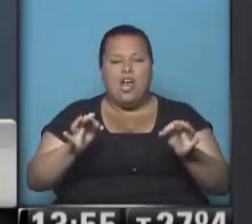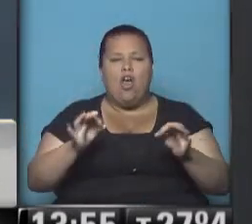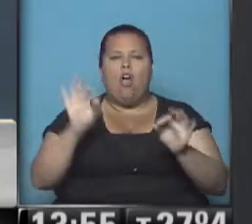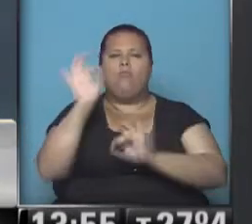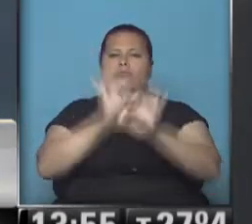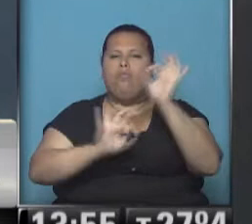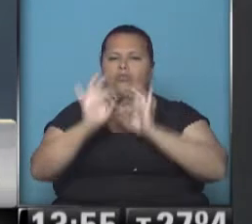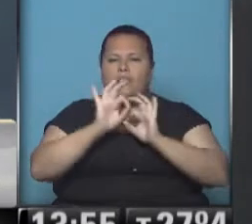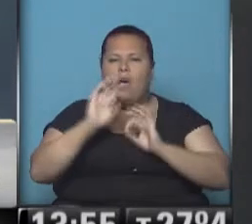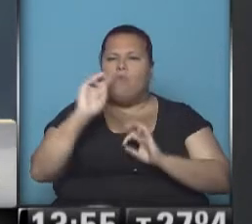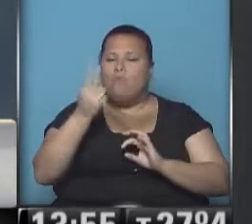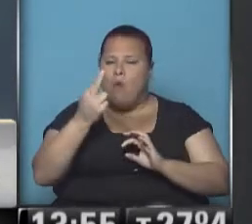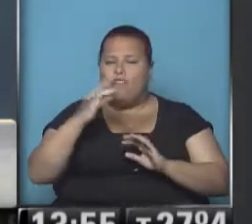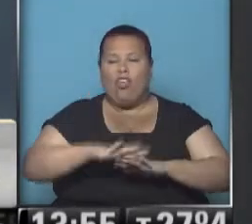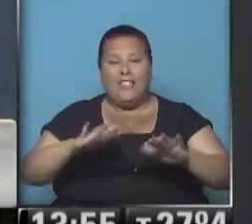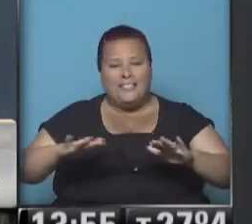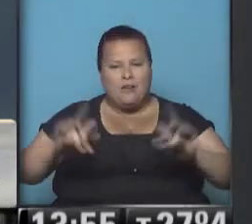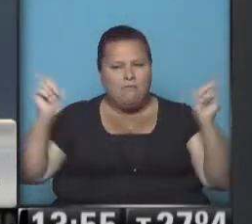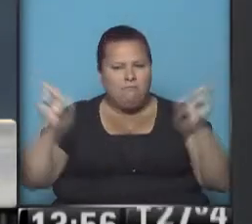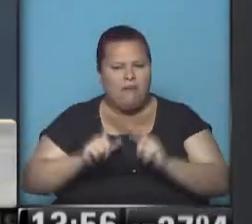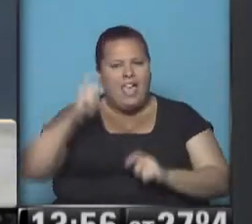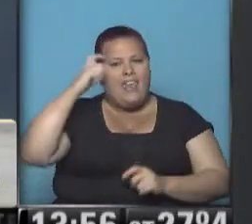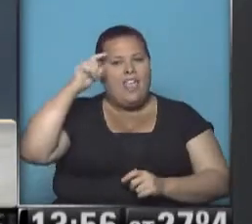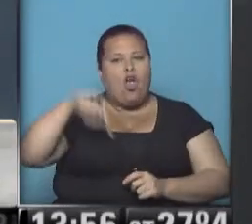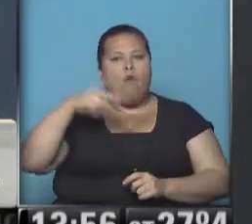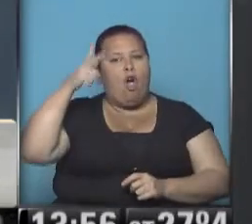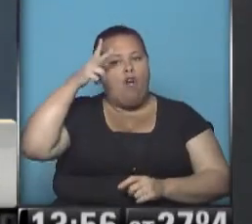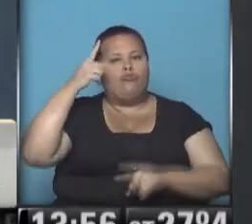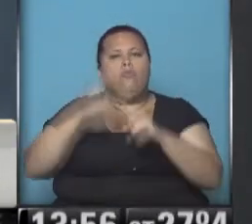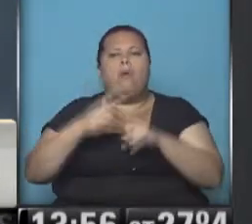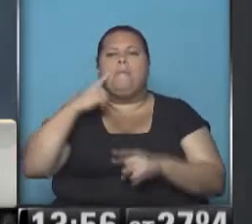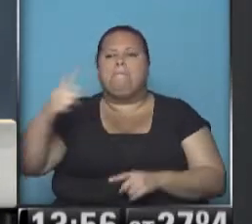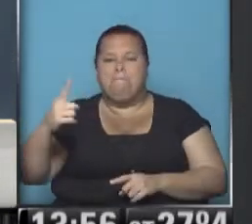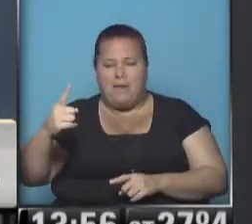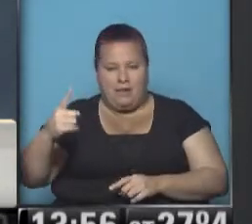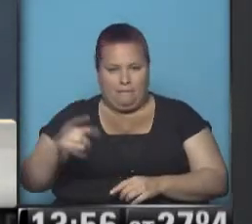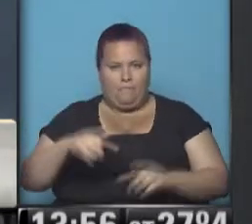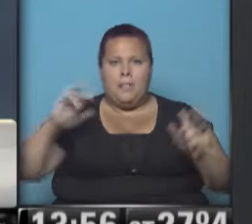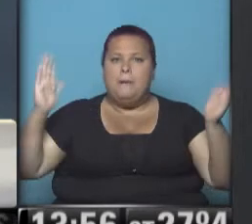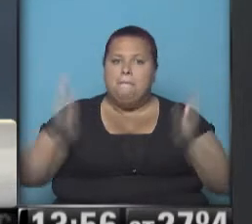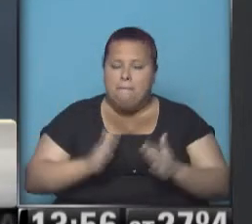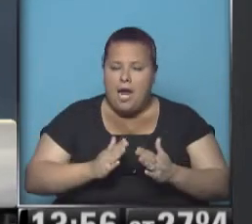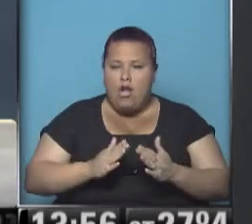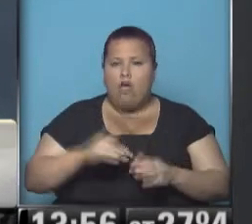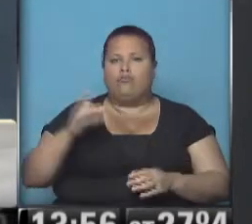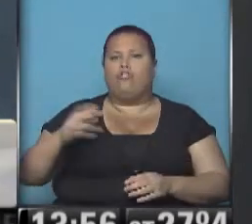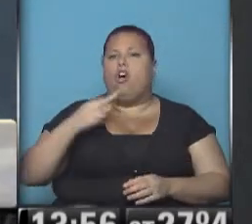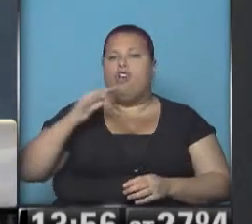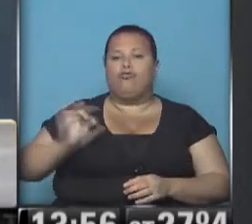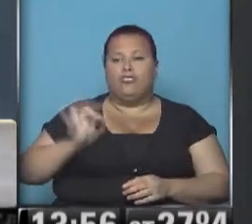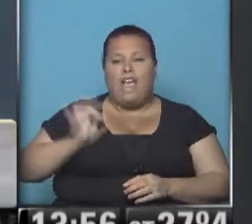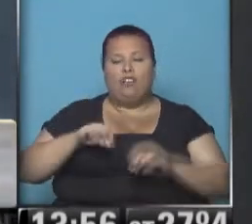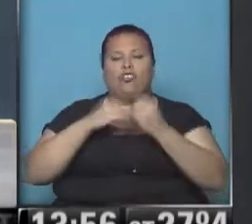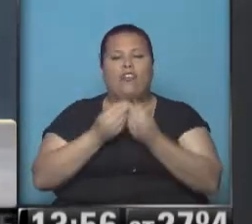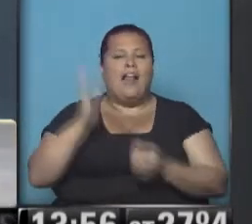tasa de mortalidad infantil equivalente a 10,8 por mil. Una reducción en los últimos 11 años de